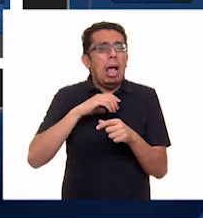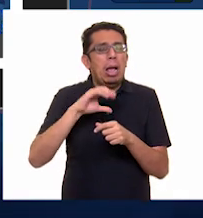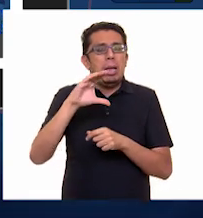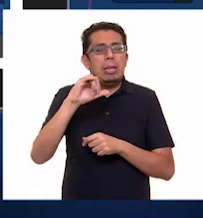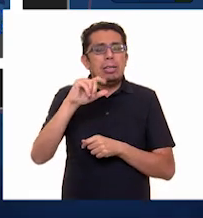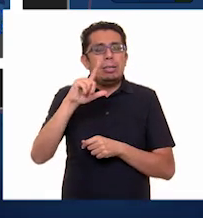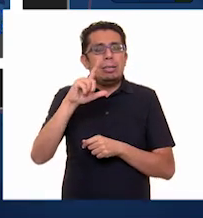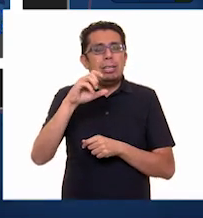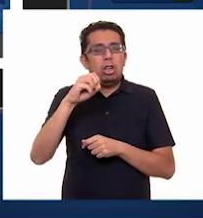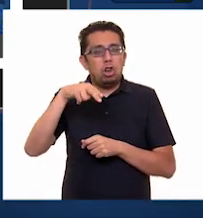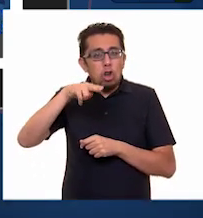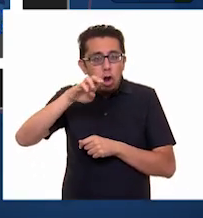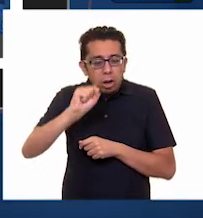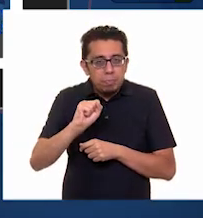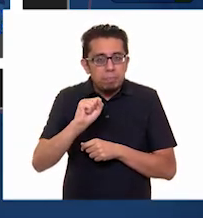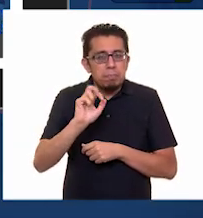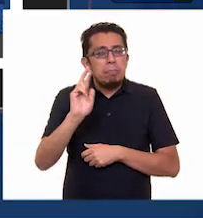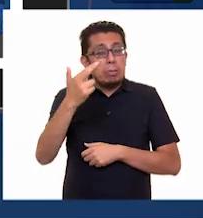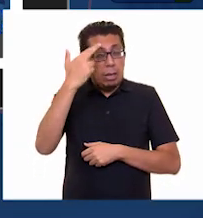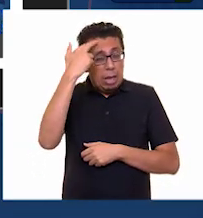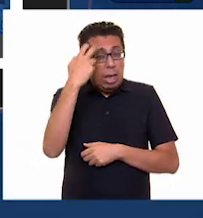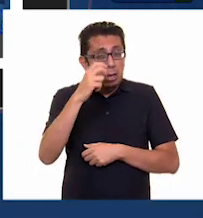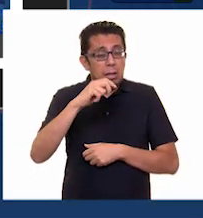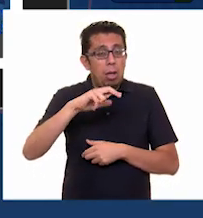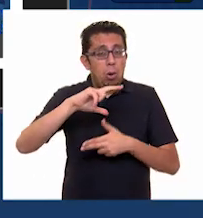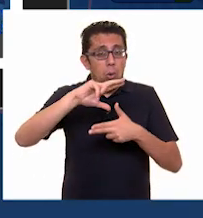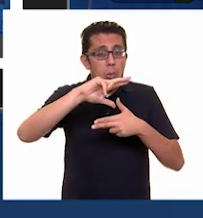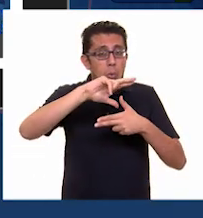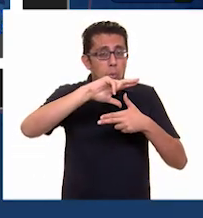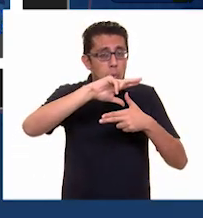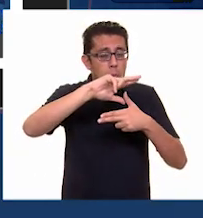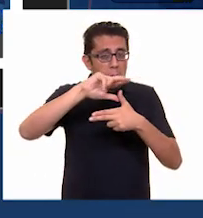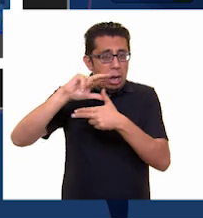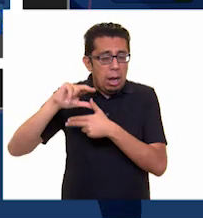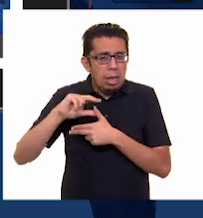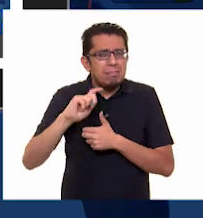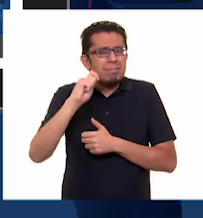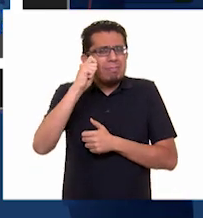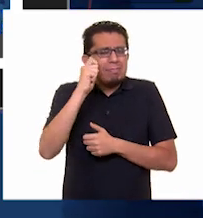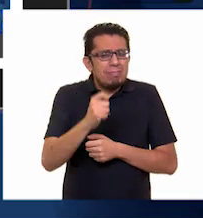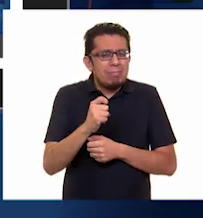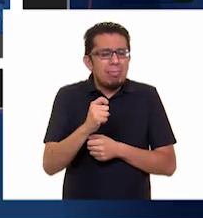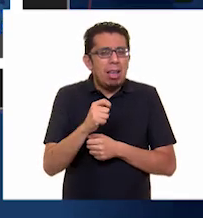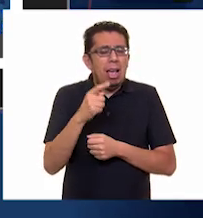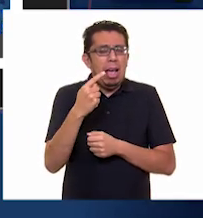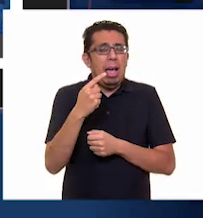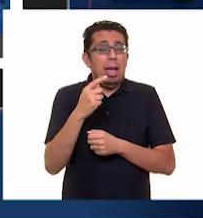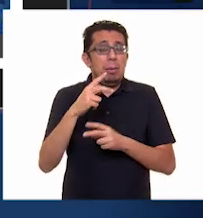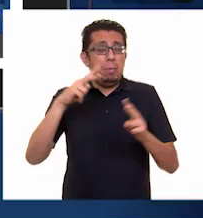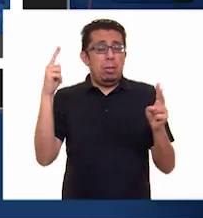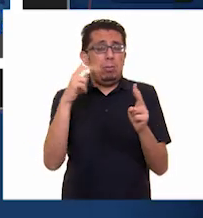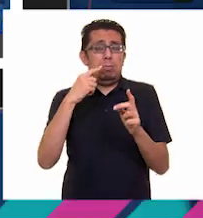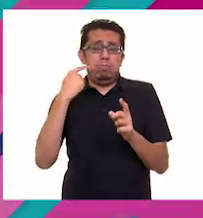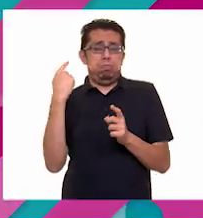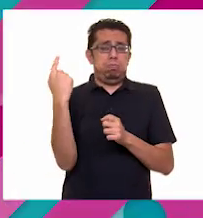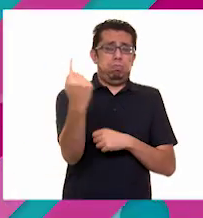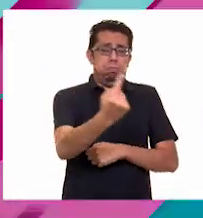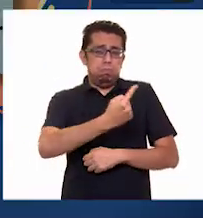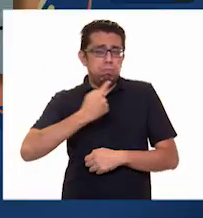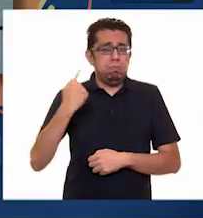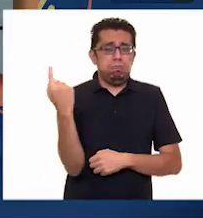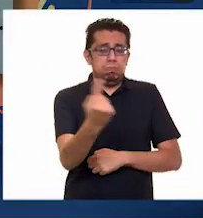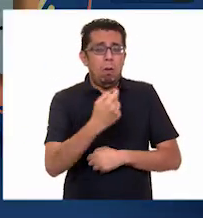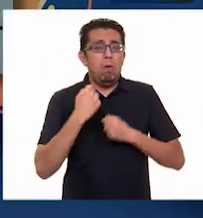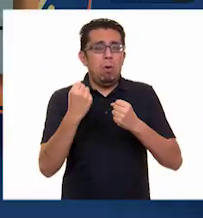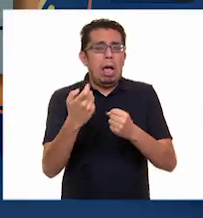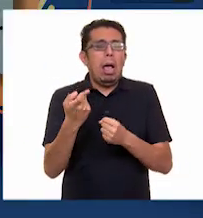Recordemos que los huracanes o ciclones tropicales son grandes y fuertes remolinos de viento y nubes que se forman